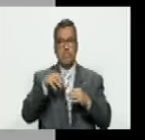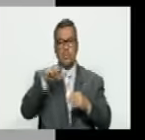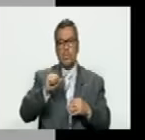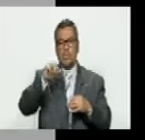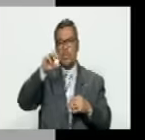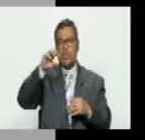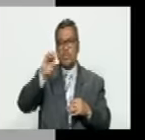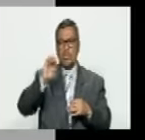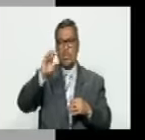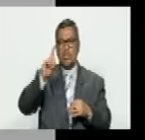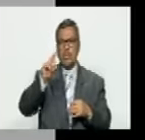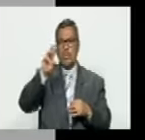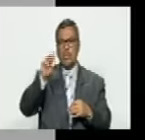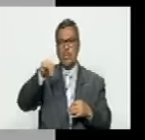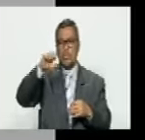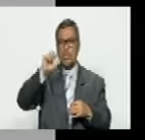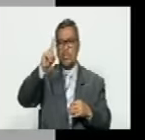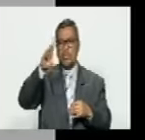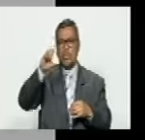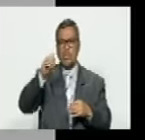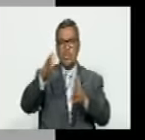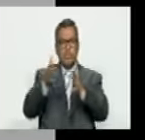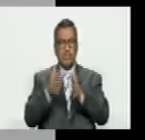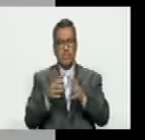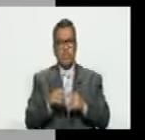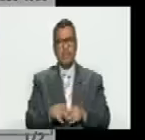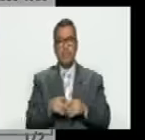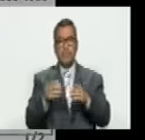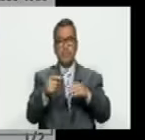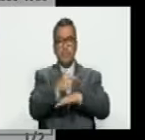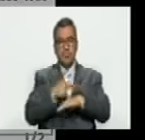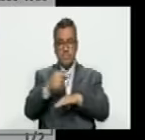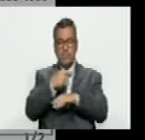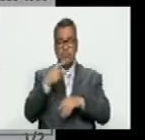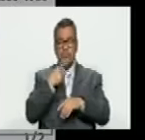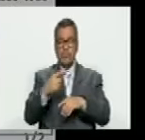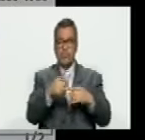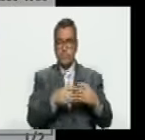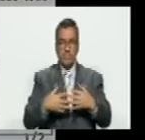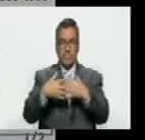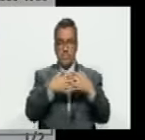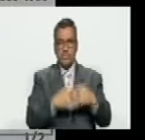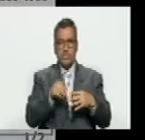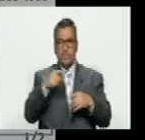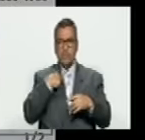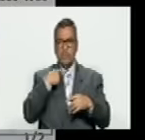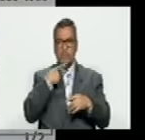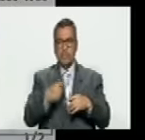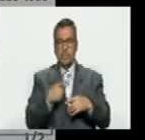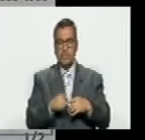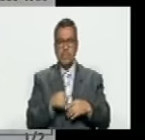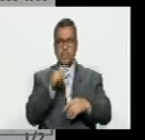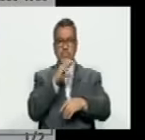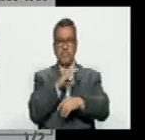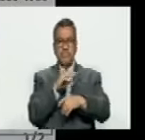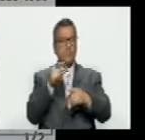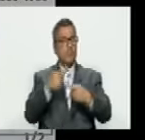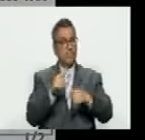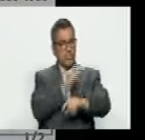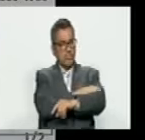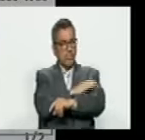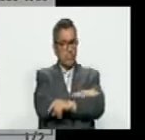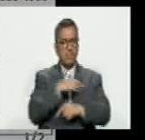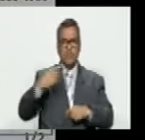ganó y en la siguiente página verán al Departamento de Estado diciendo que mientras tanto la